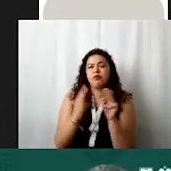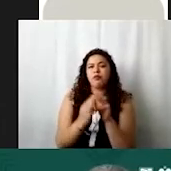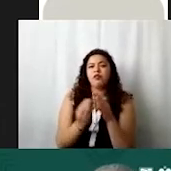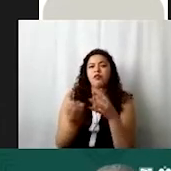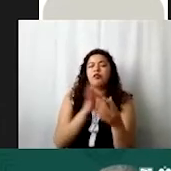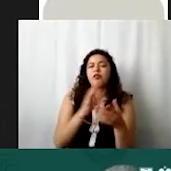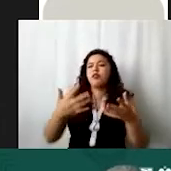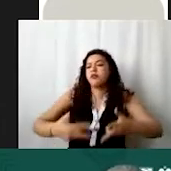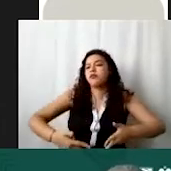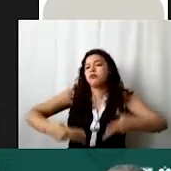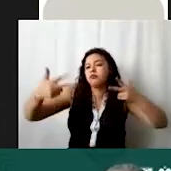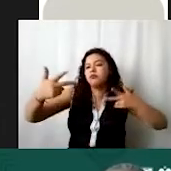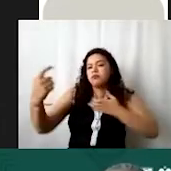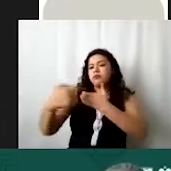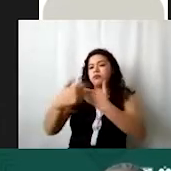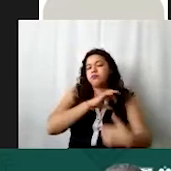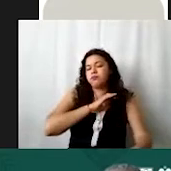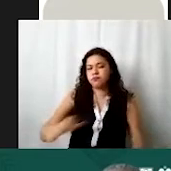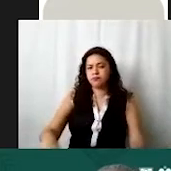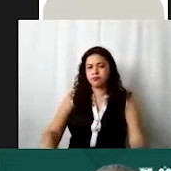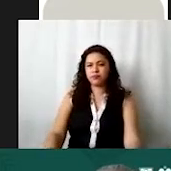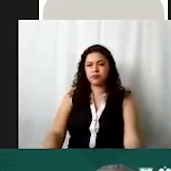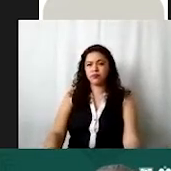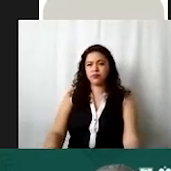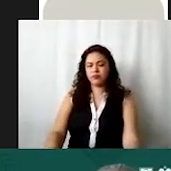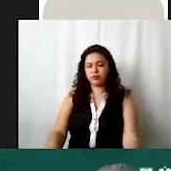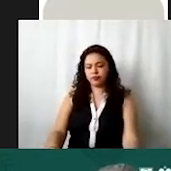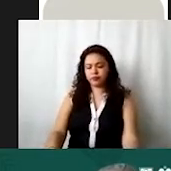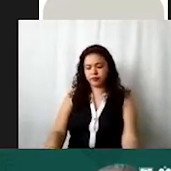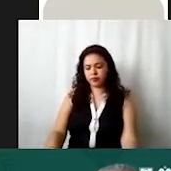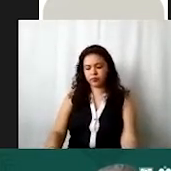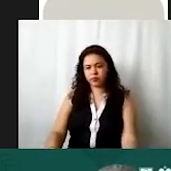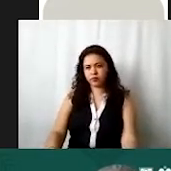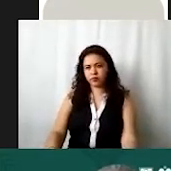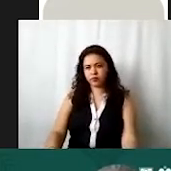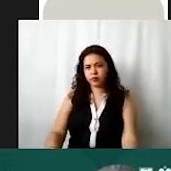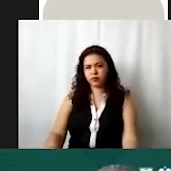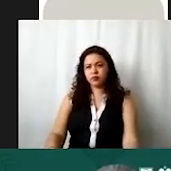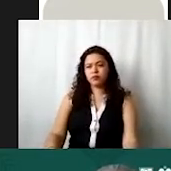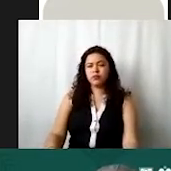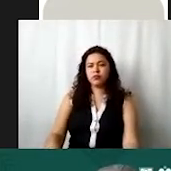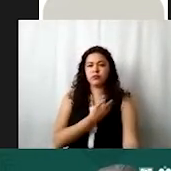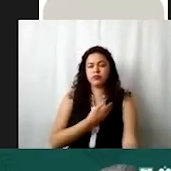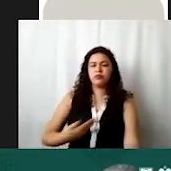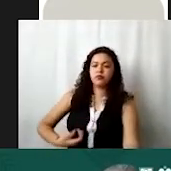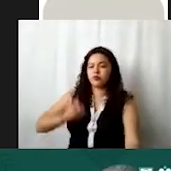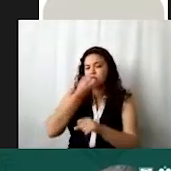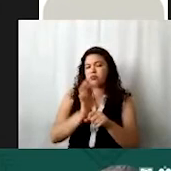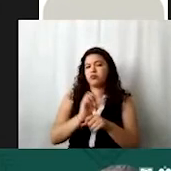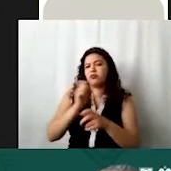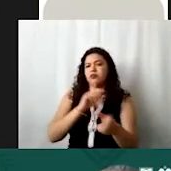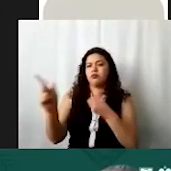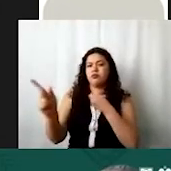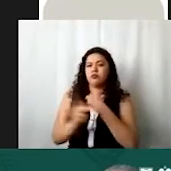remota no vayan a poner alguno de ellos los presidente y secretario que esté en el extranjero